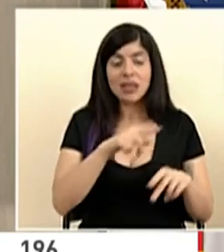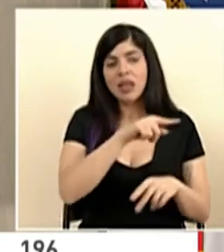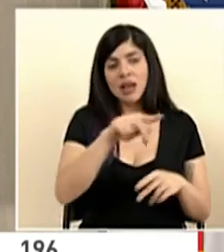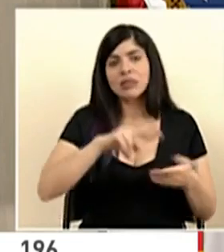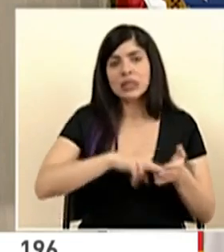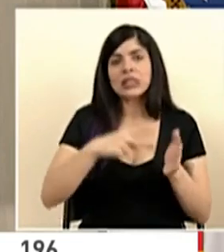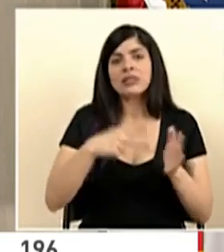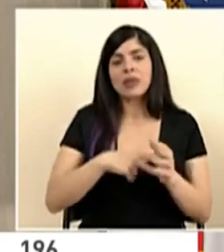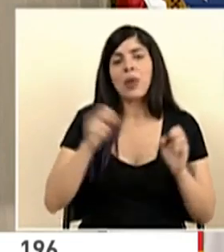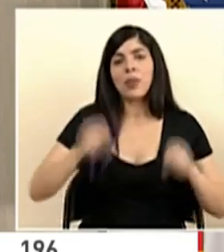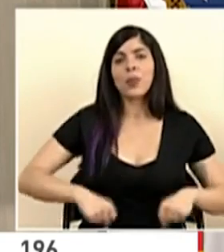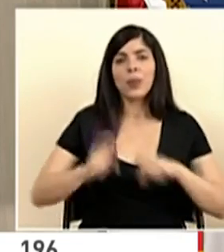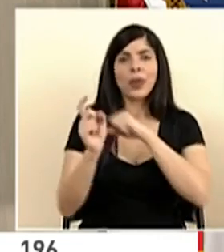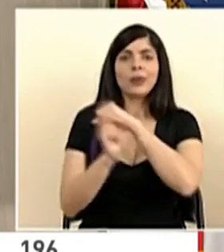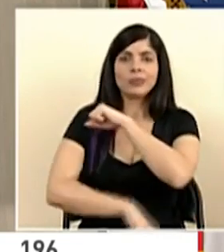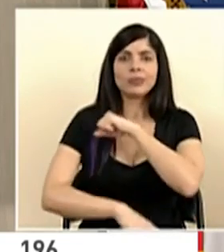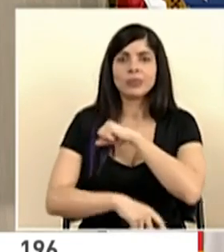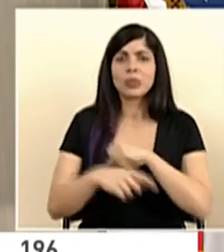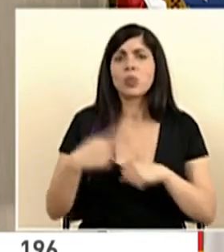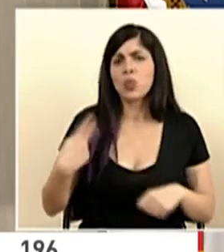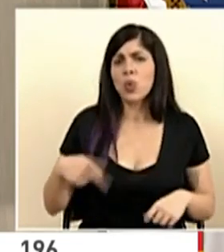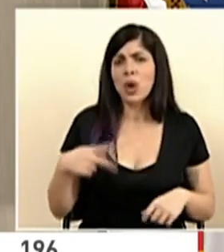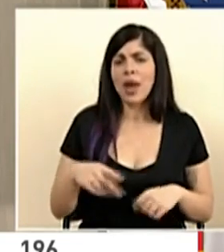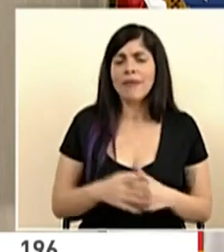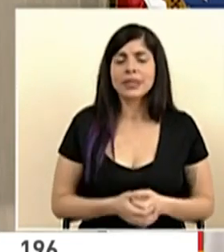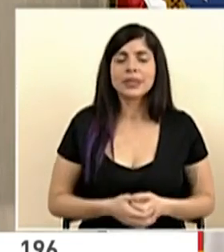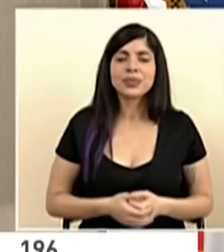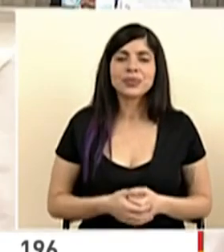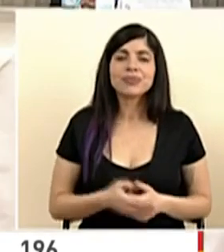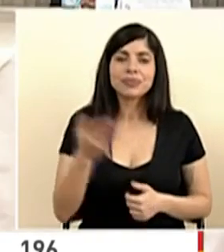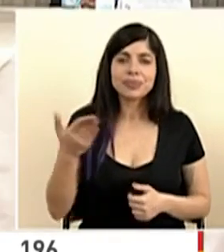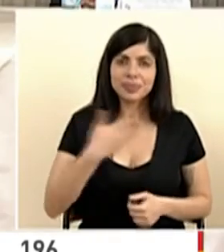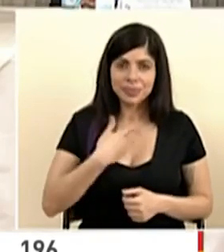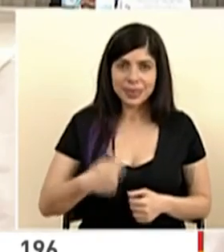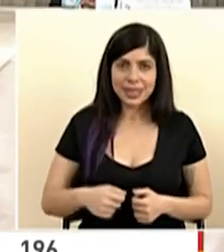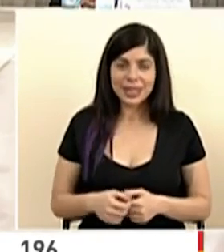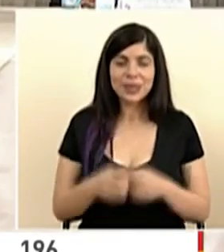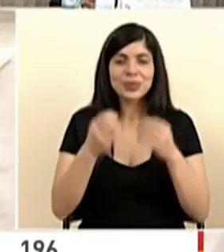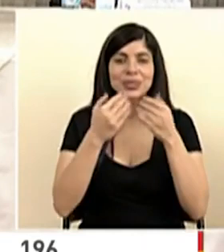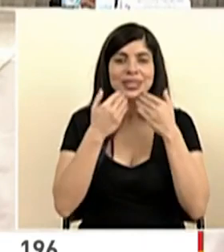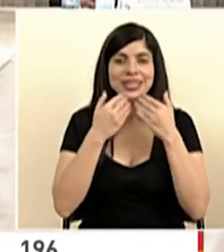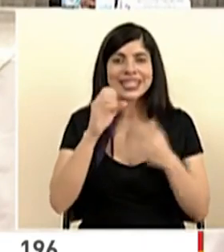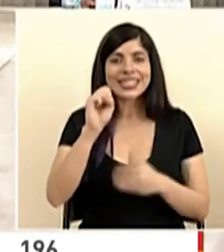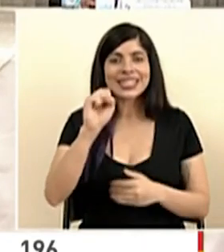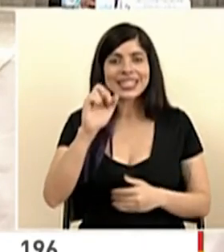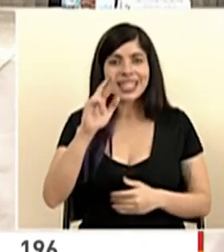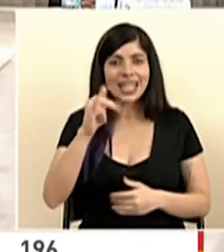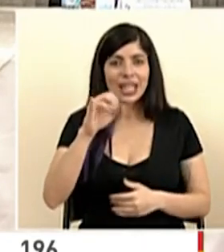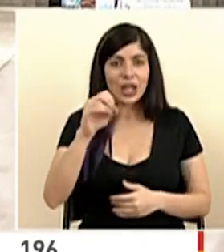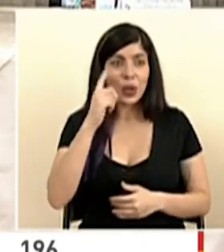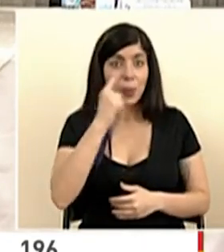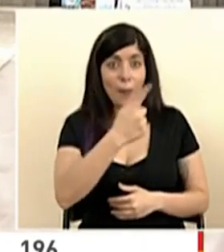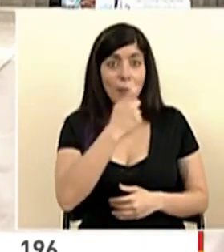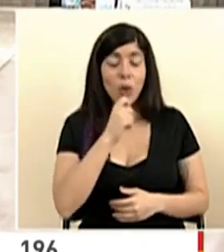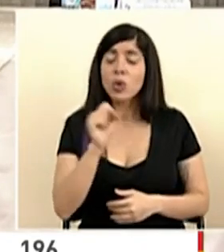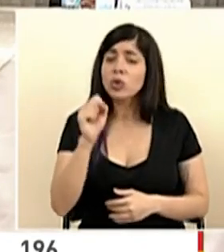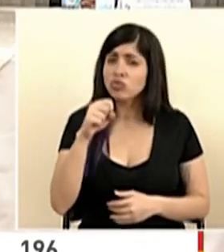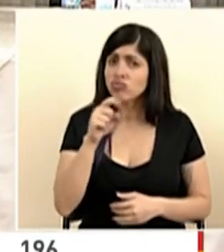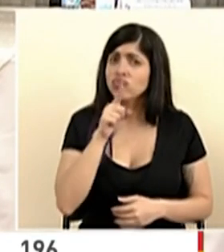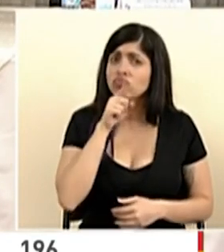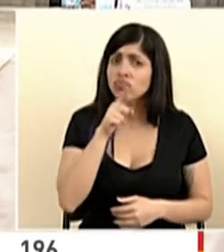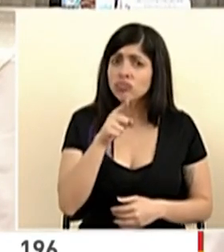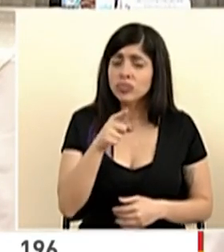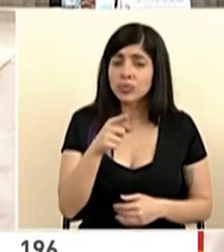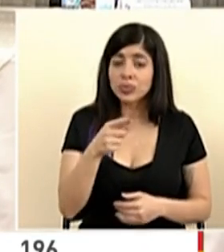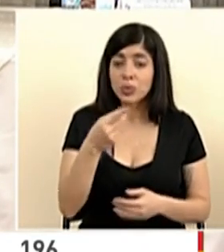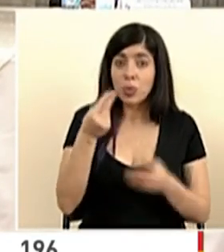justamente a ese tipo de sanciones que son muy graves. Señor Presidente. Muchas gracias a Sergio por la pregunta. Sí, ciertamente el